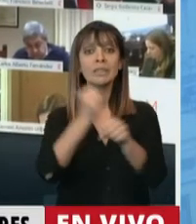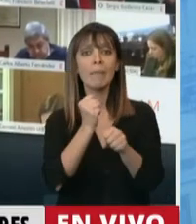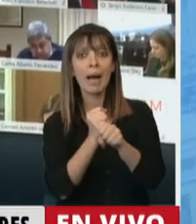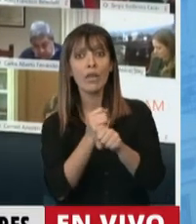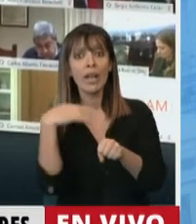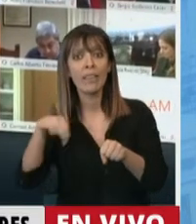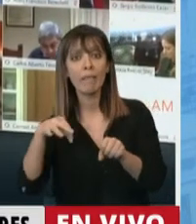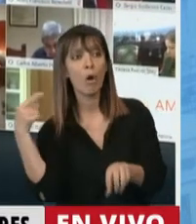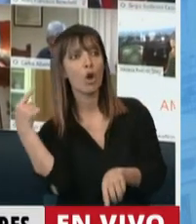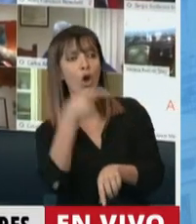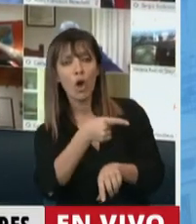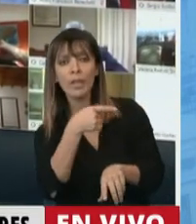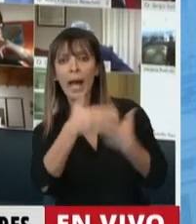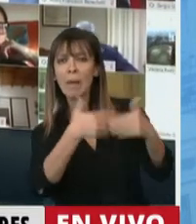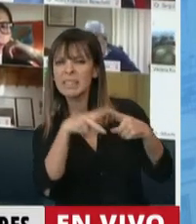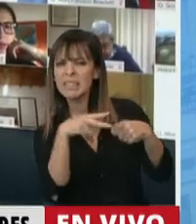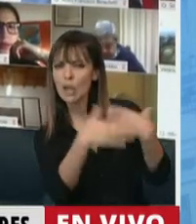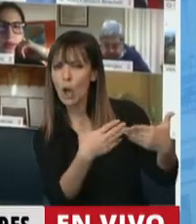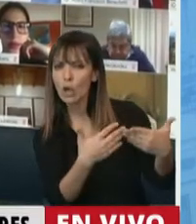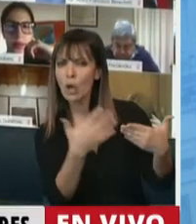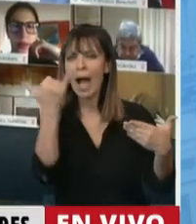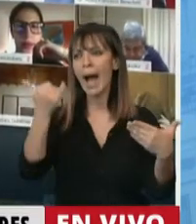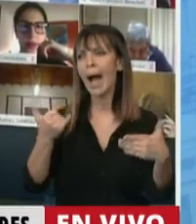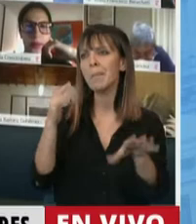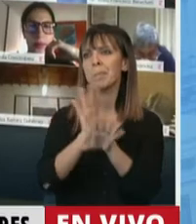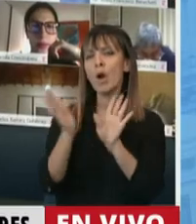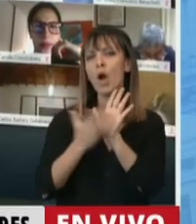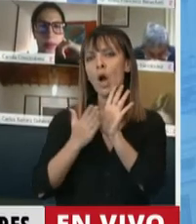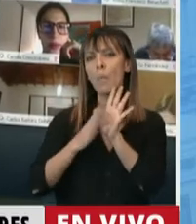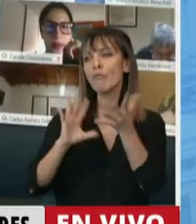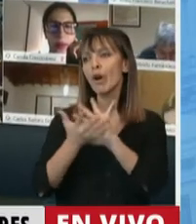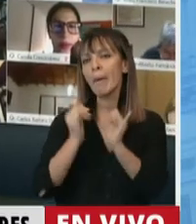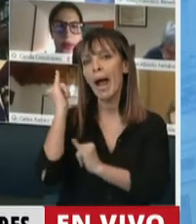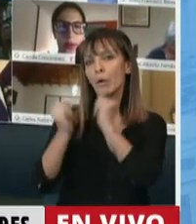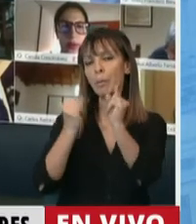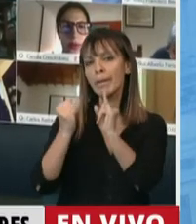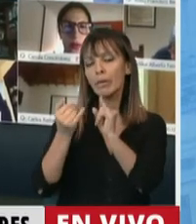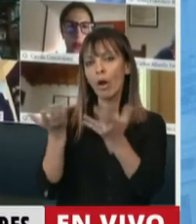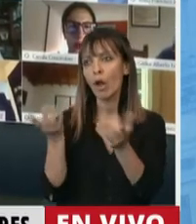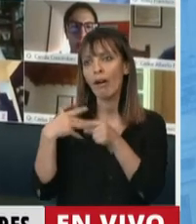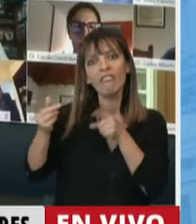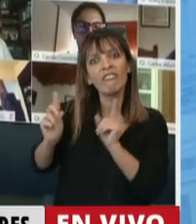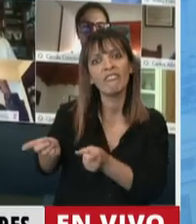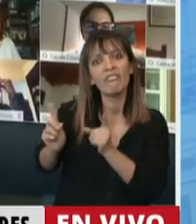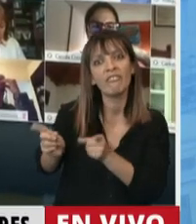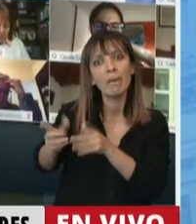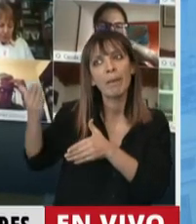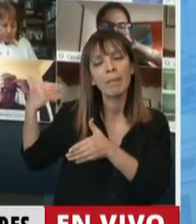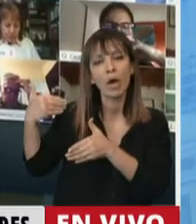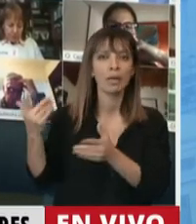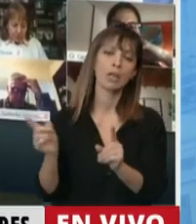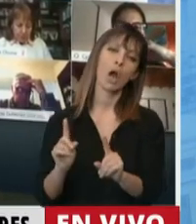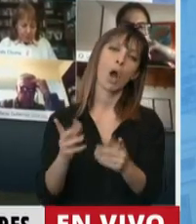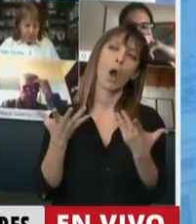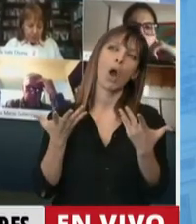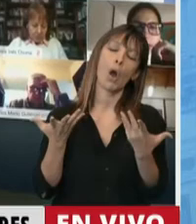estar en contra de los avances tecnológicos, tenemos un planteo retrógrado, queremos seguir a pico y pala, no, de ninguna